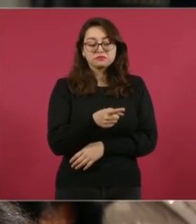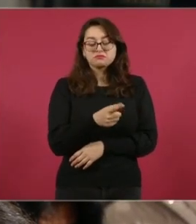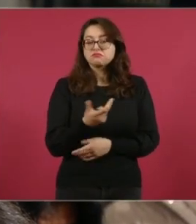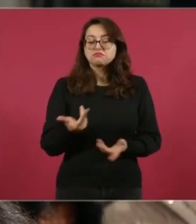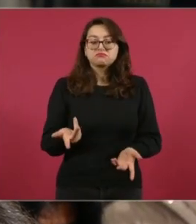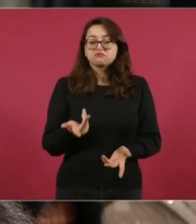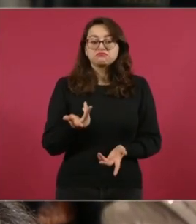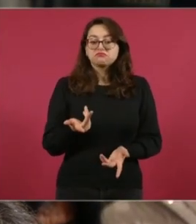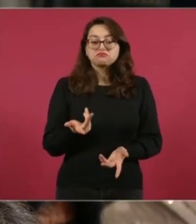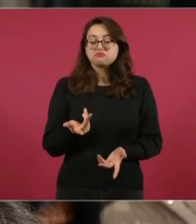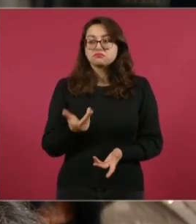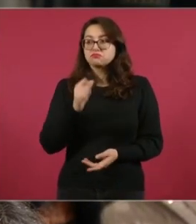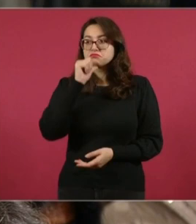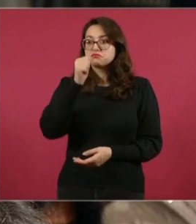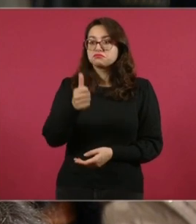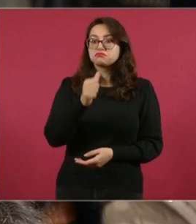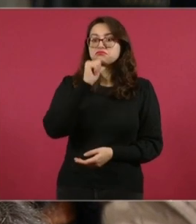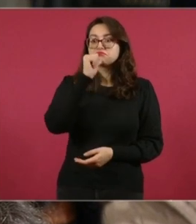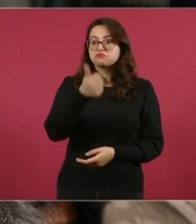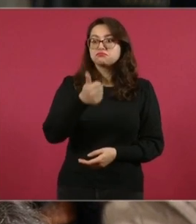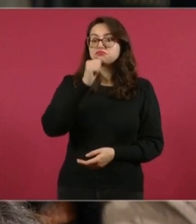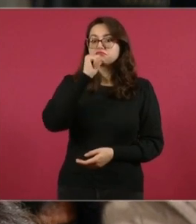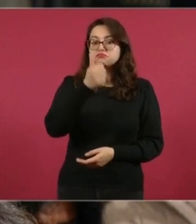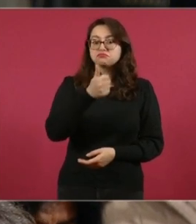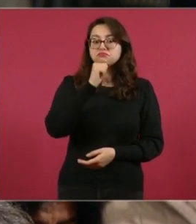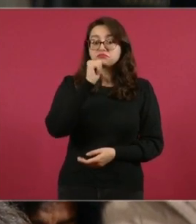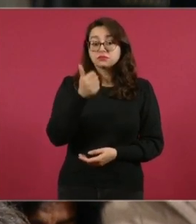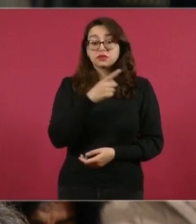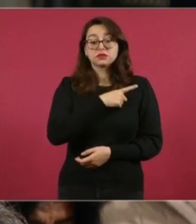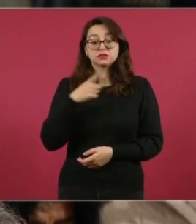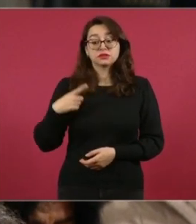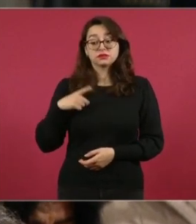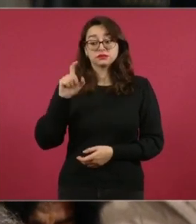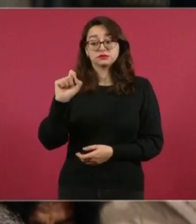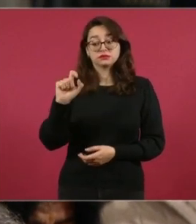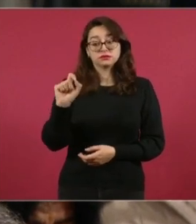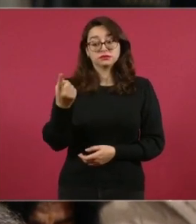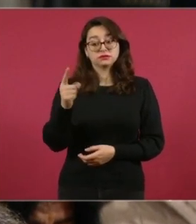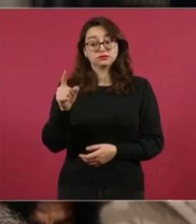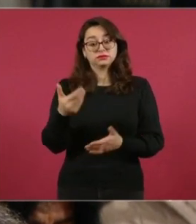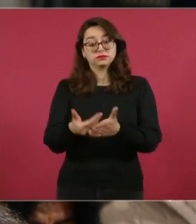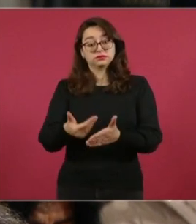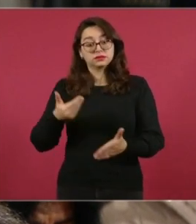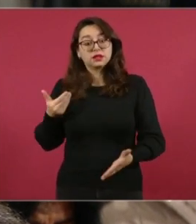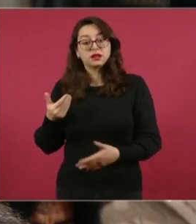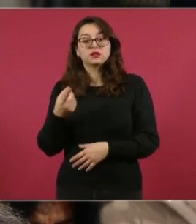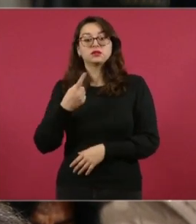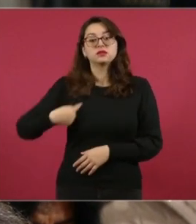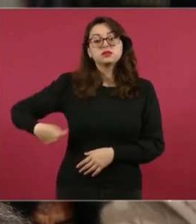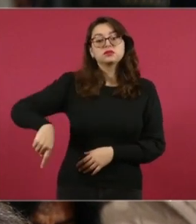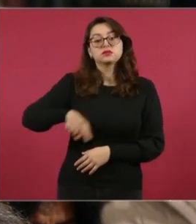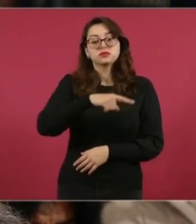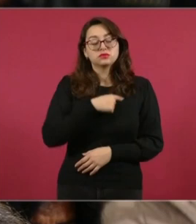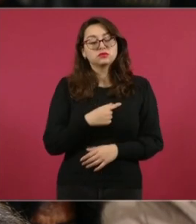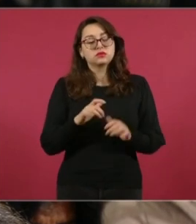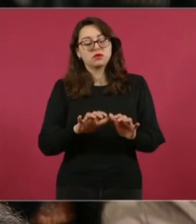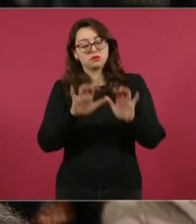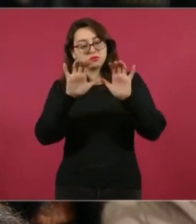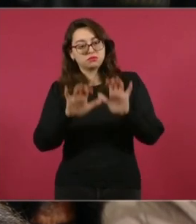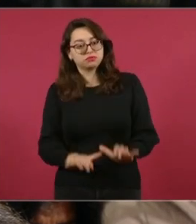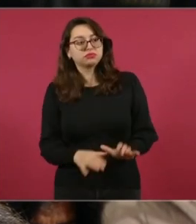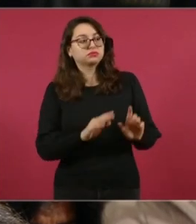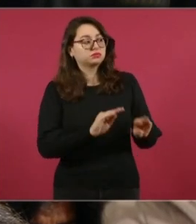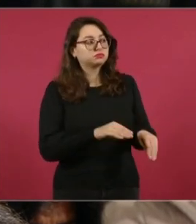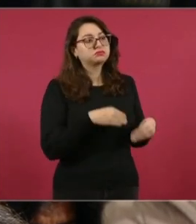negaron a hacerlo, a pesar de que lo solicitamos en un documento por escrito al Secretario de Hacienda, al de Educación, al Secretario General de Gobierno y a la misma gobernadora.